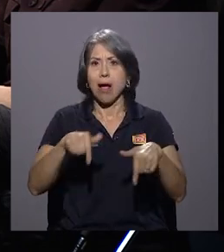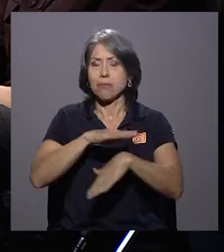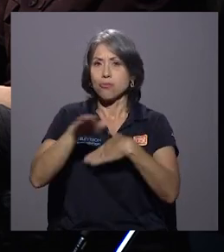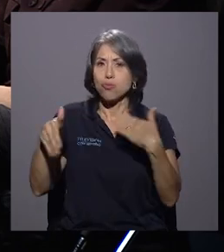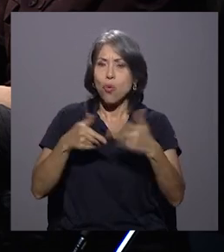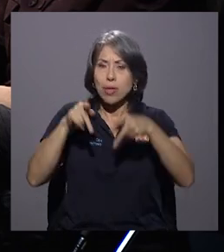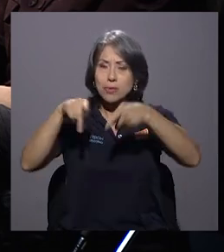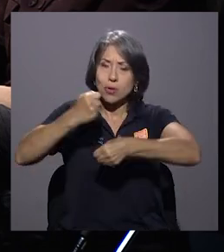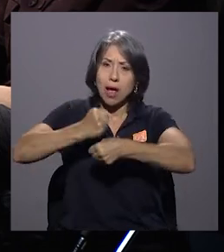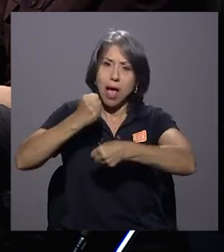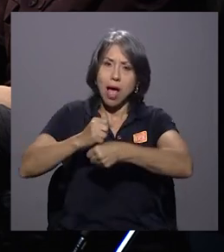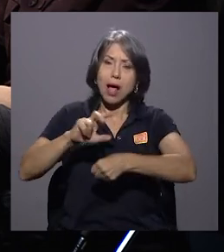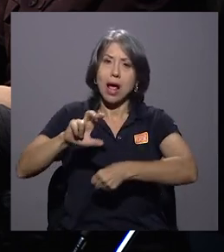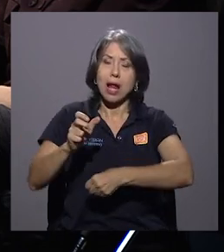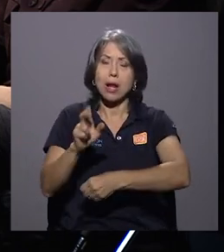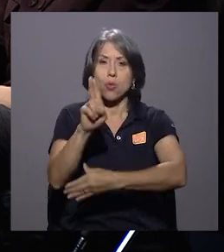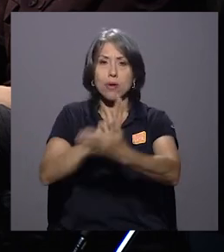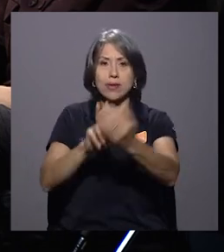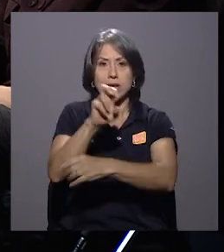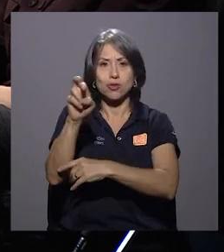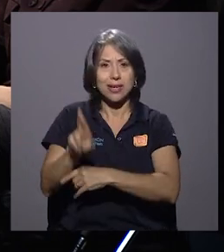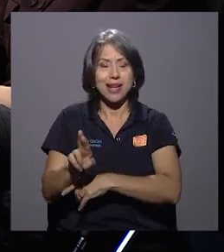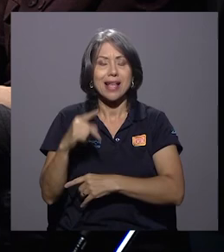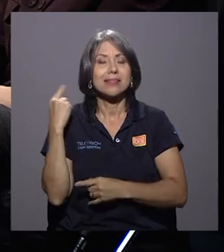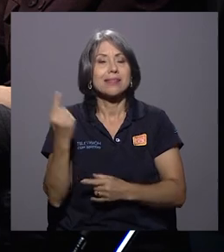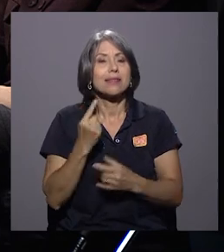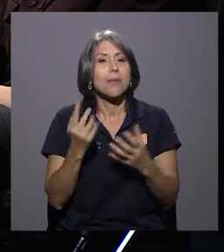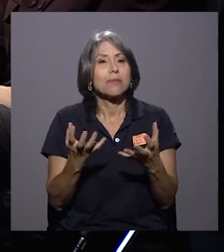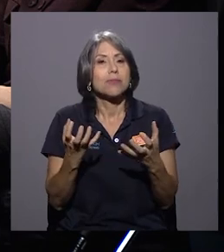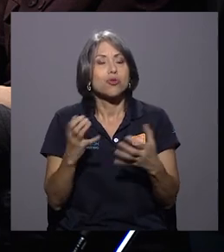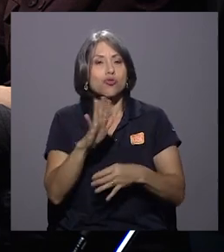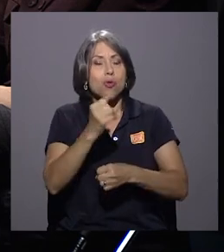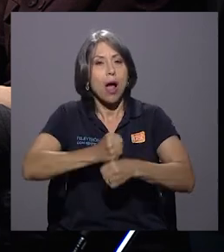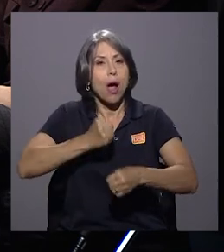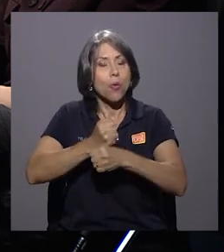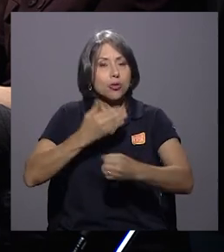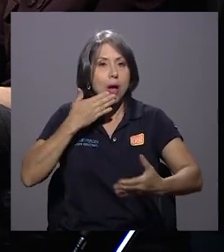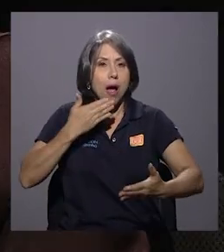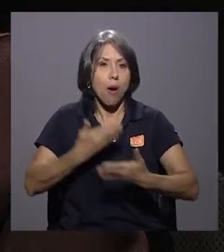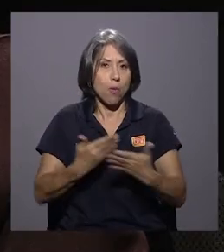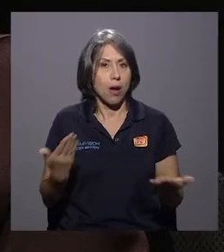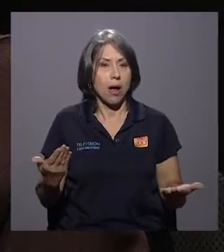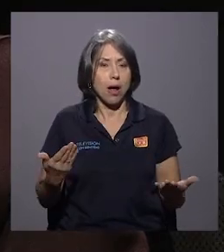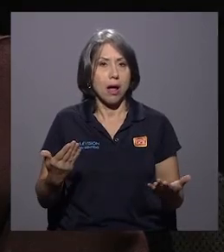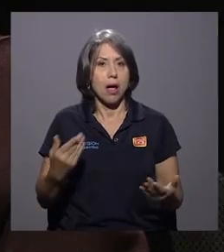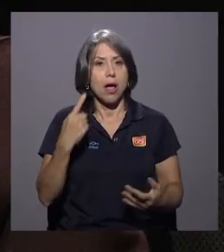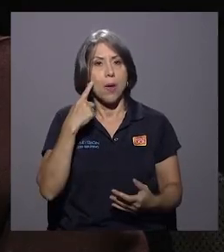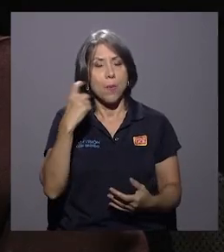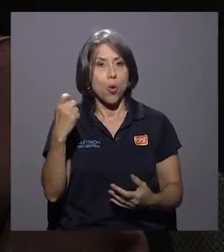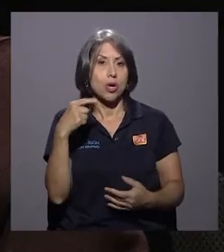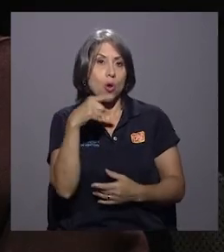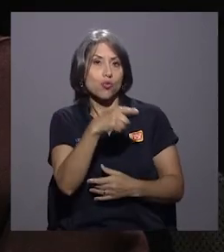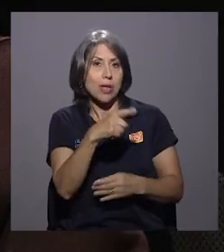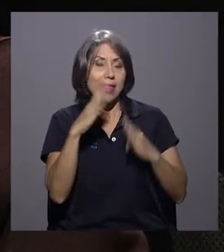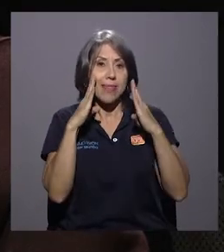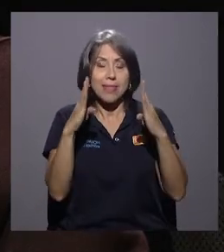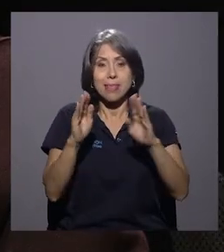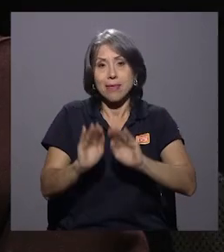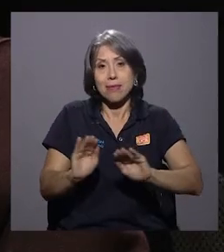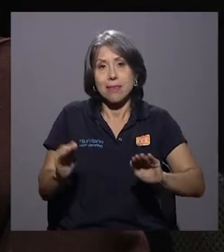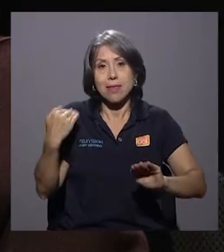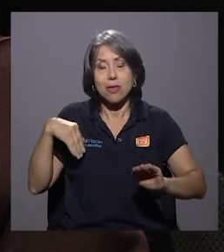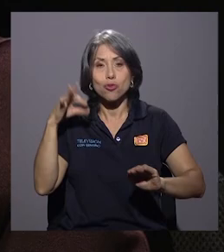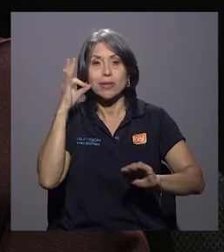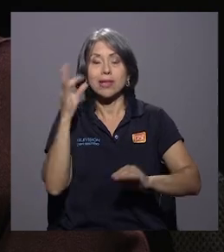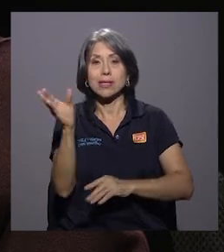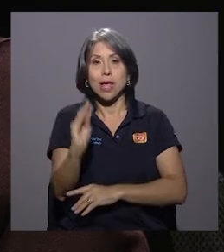todo el personal del Canal Universidad de Costa Rica, siempre deseando que esa labor sea buena porque al final trata usted con niños, niñas y